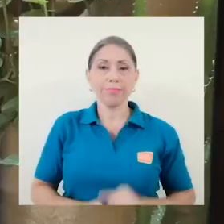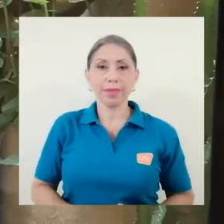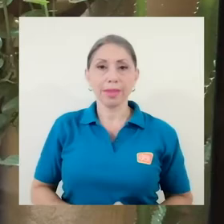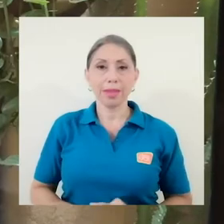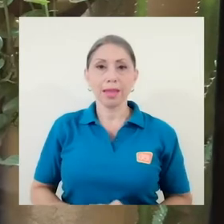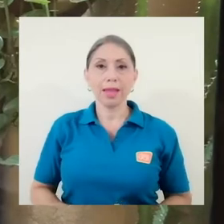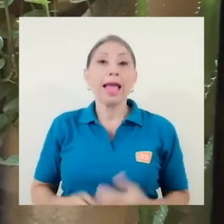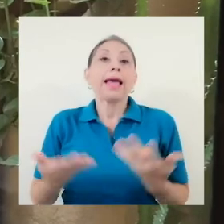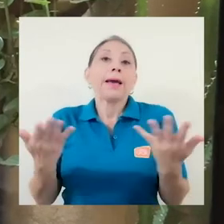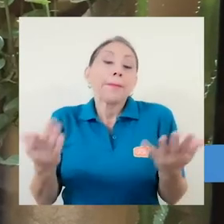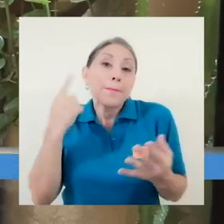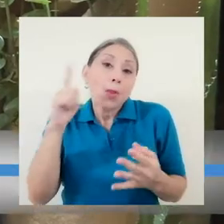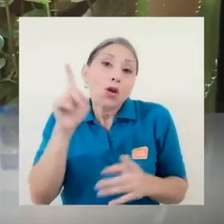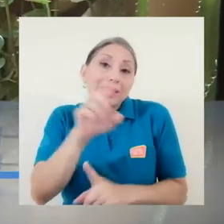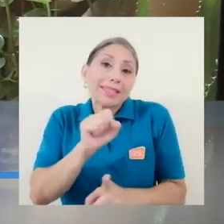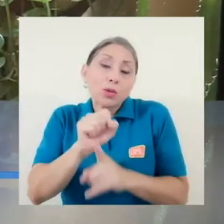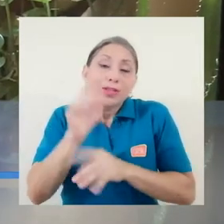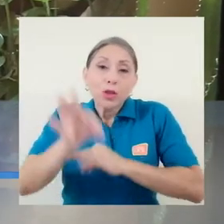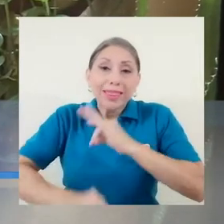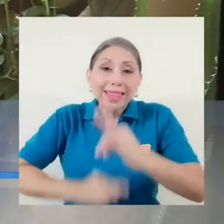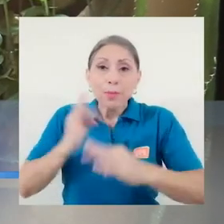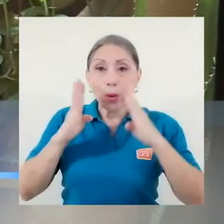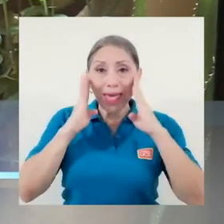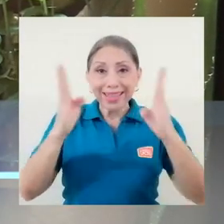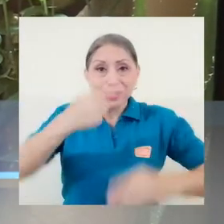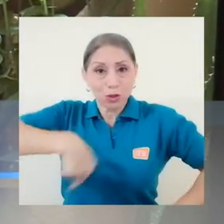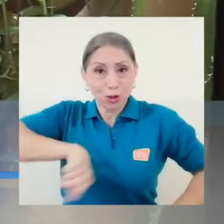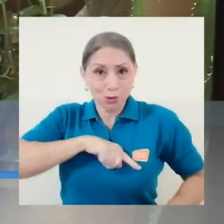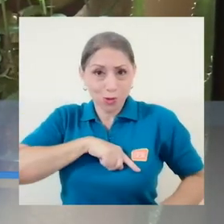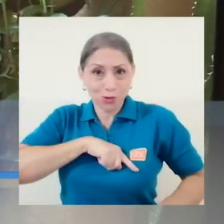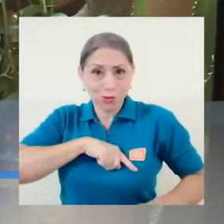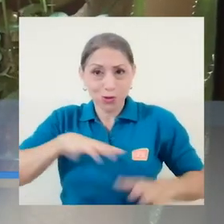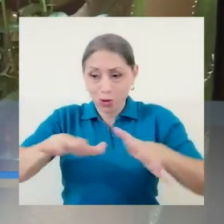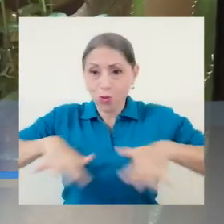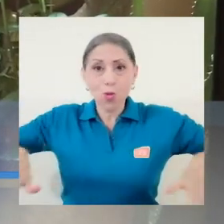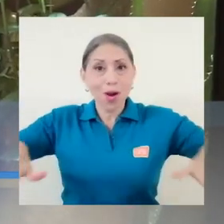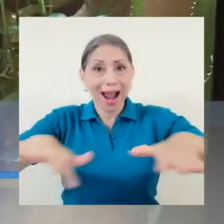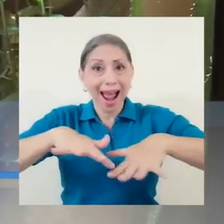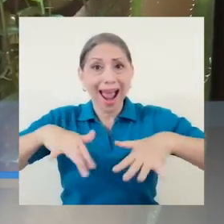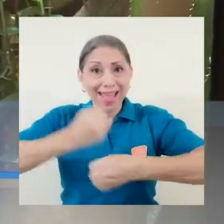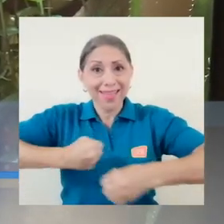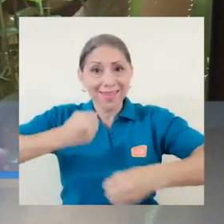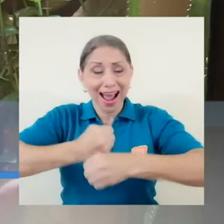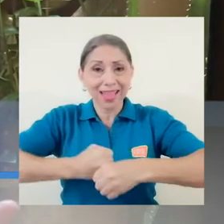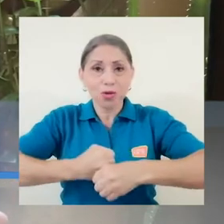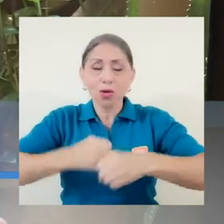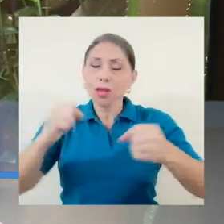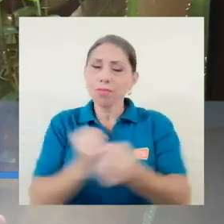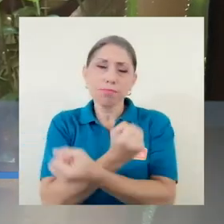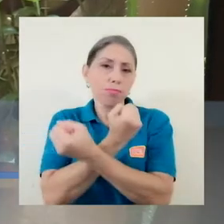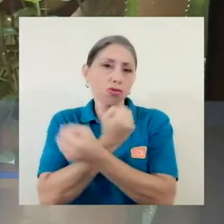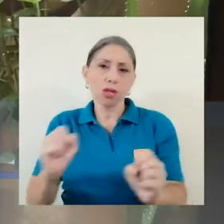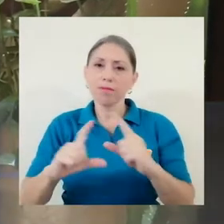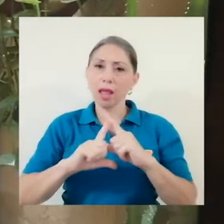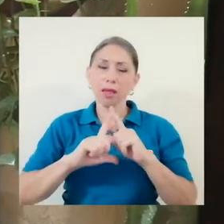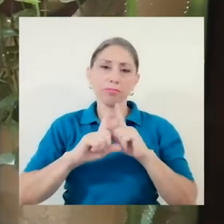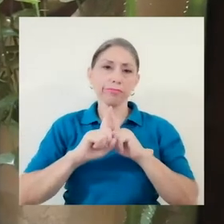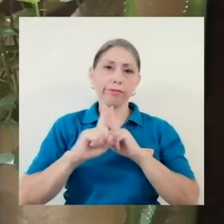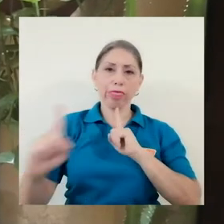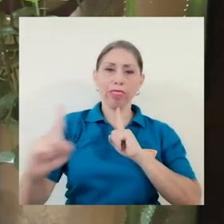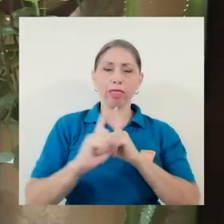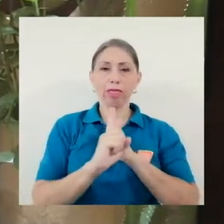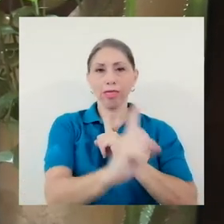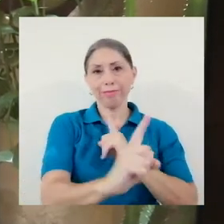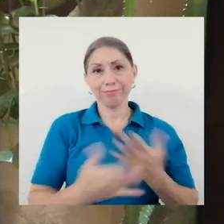Por el tipo de atención y por la zona donde nosotros estamos trabajando, esa distancia, mantenerla, es imposible.